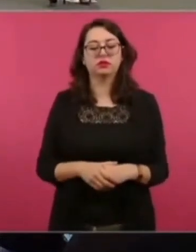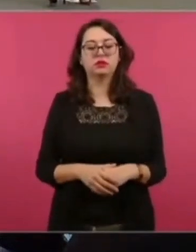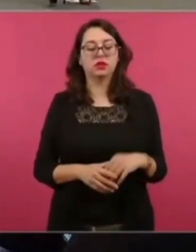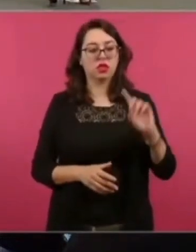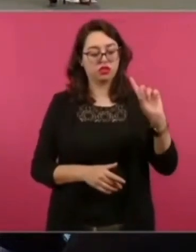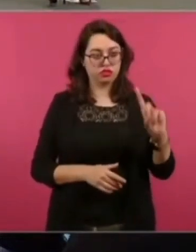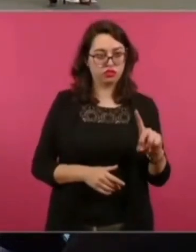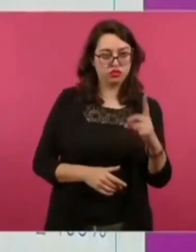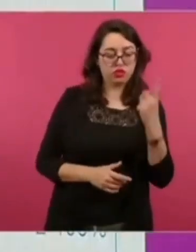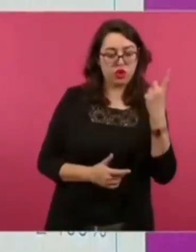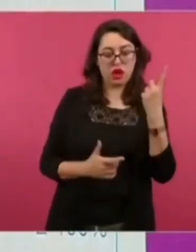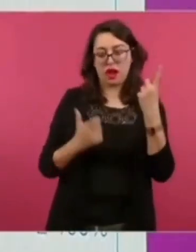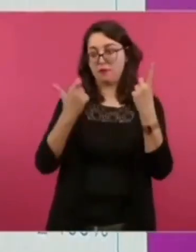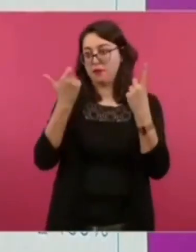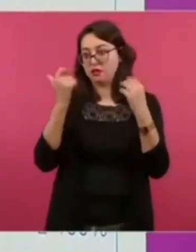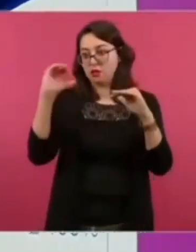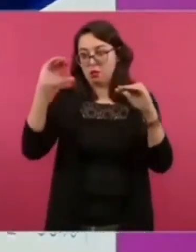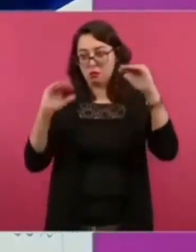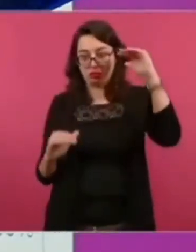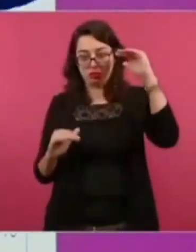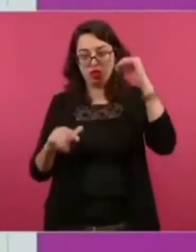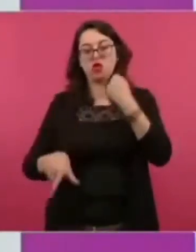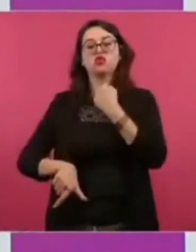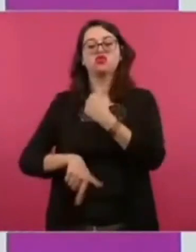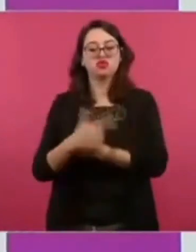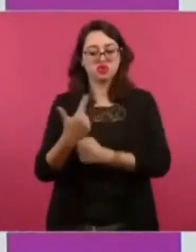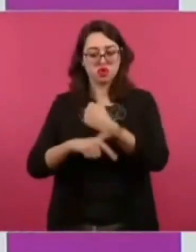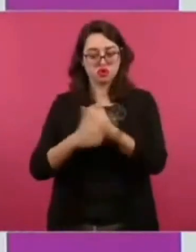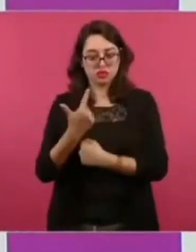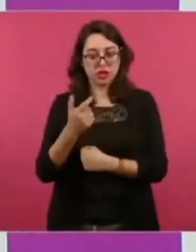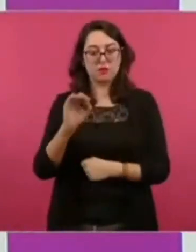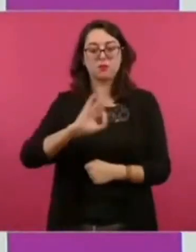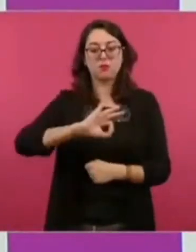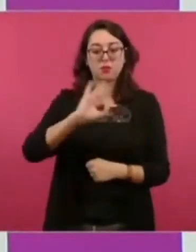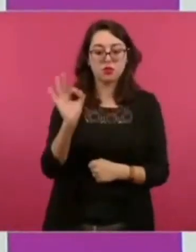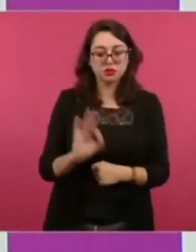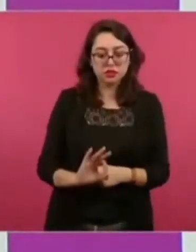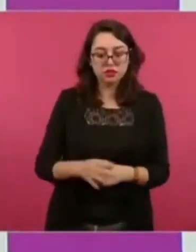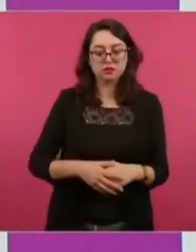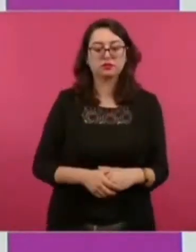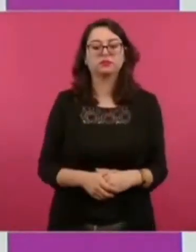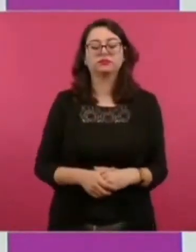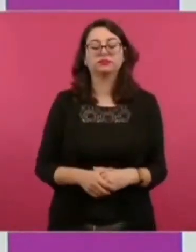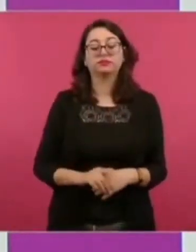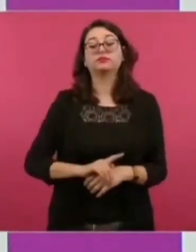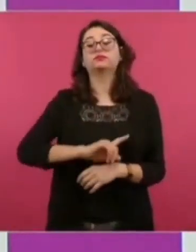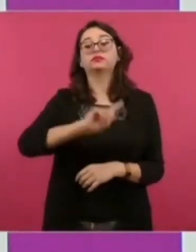menos, sí, devaluación, devaluación con Calderón 6